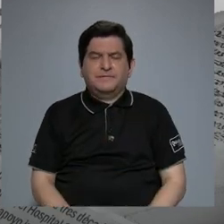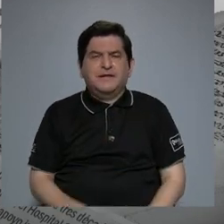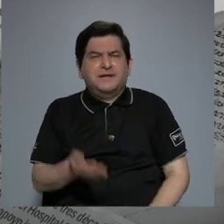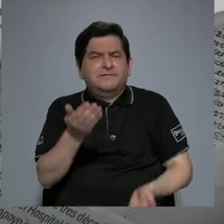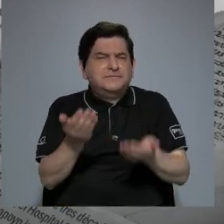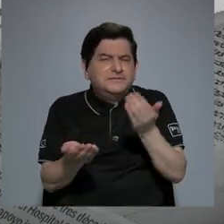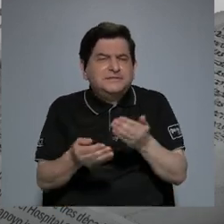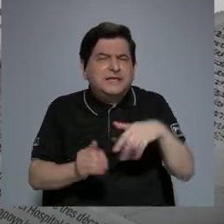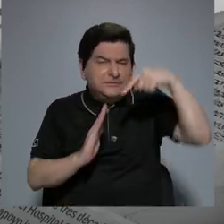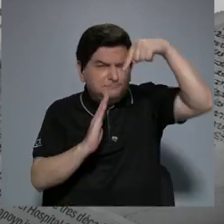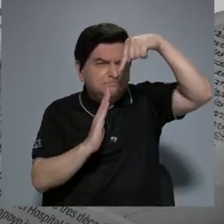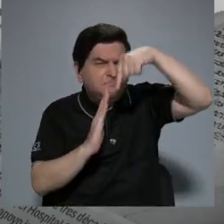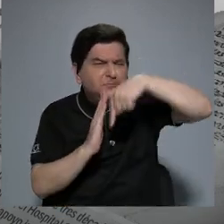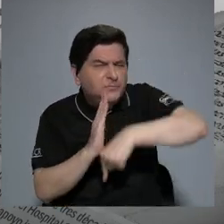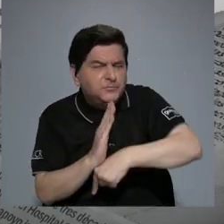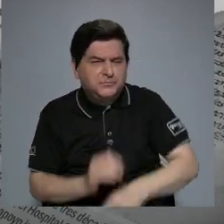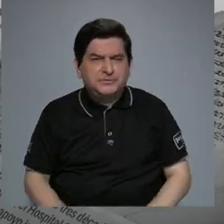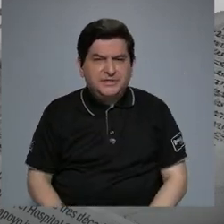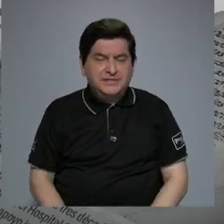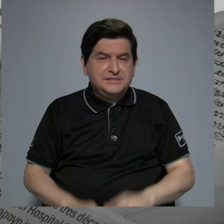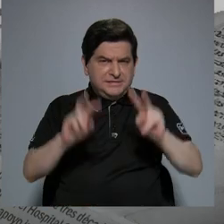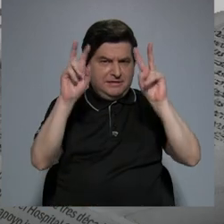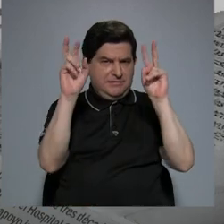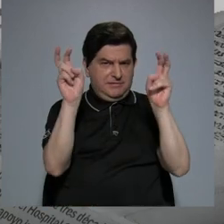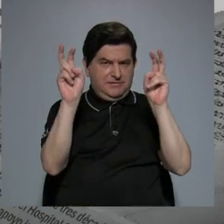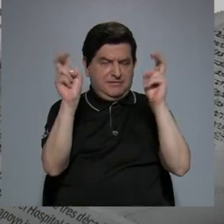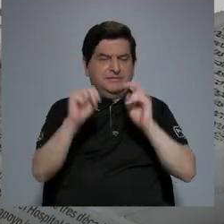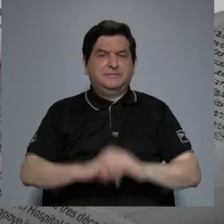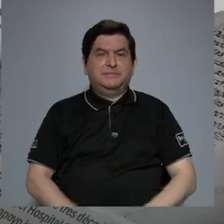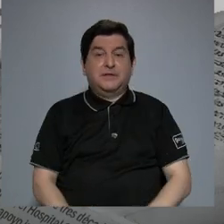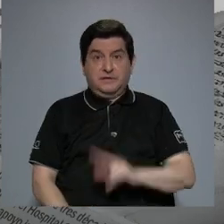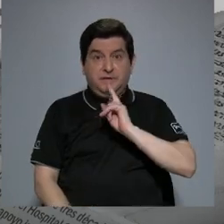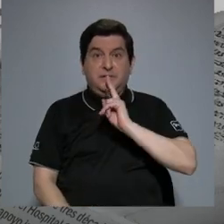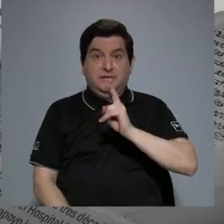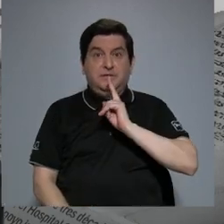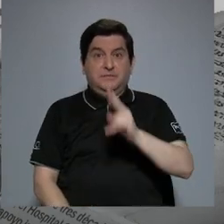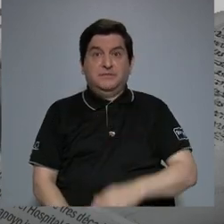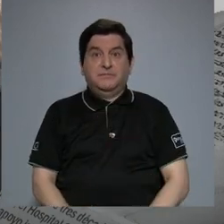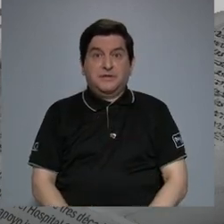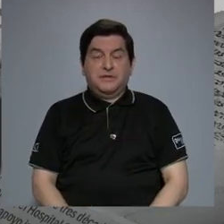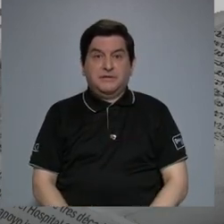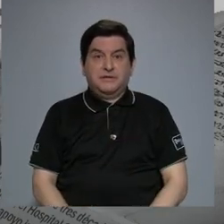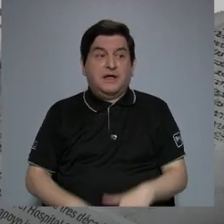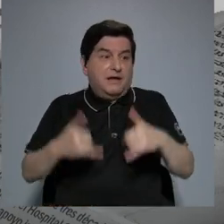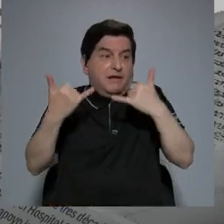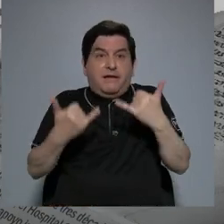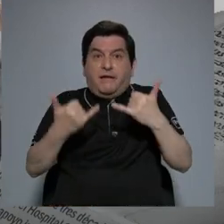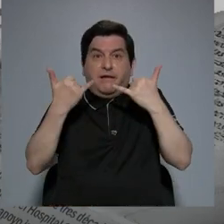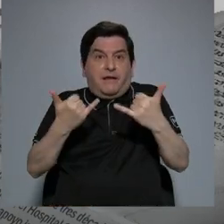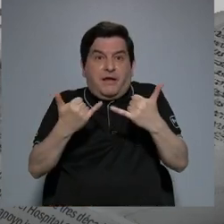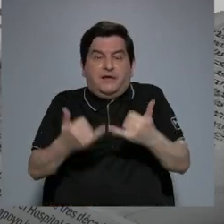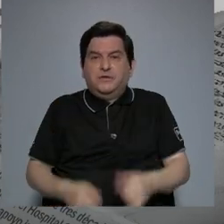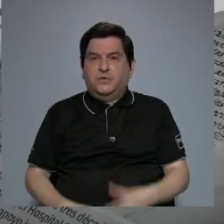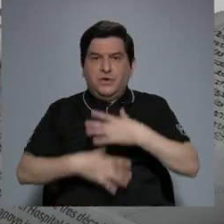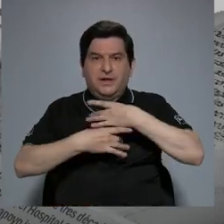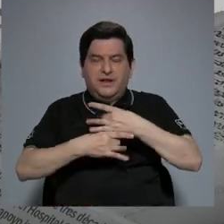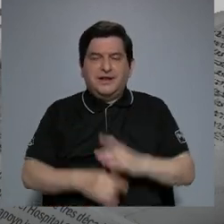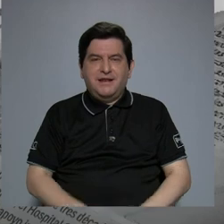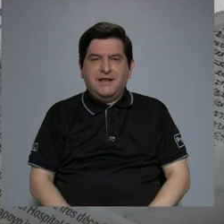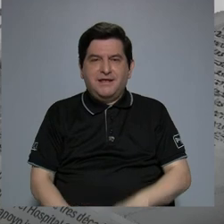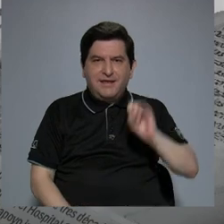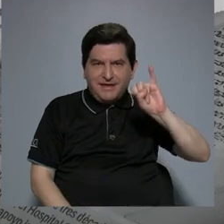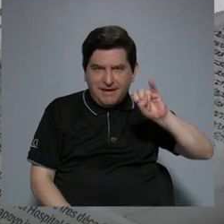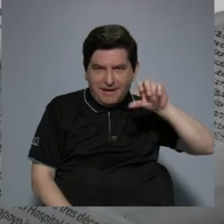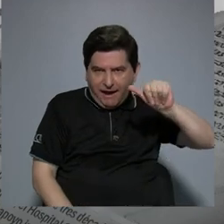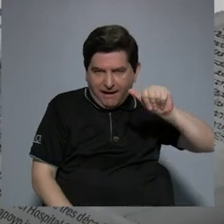nos profundizara más en ese tema, porque realmente es el tema de hoy en día, la inteligencia artificial,